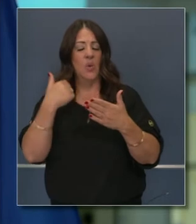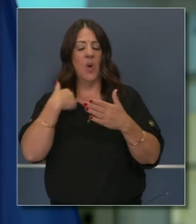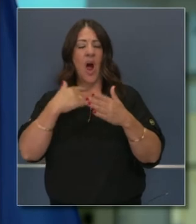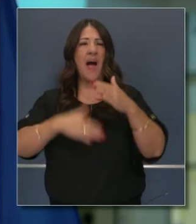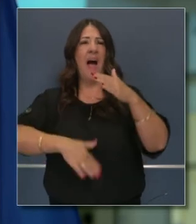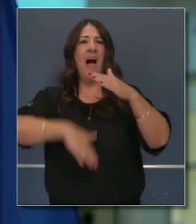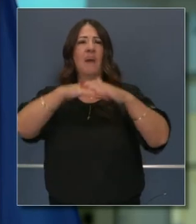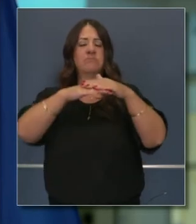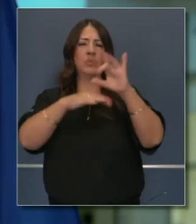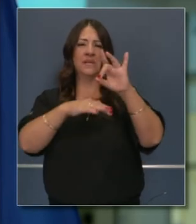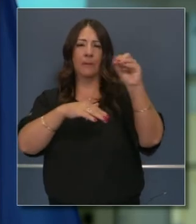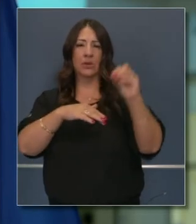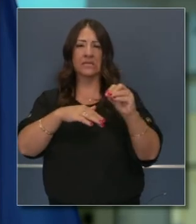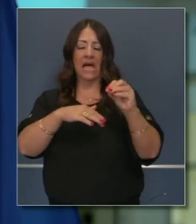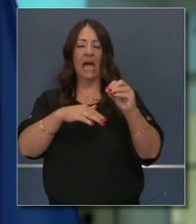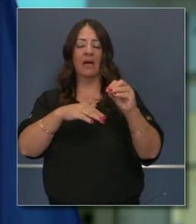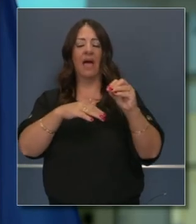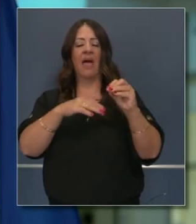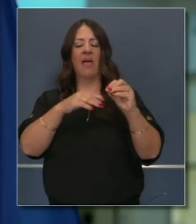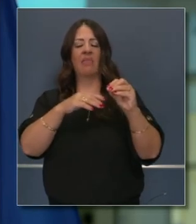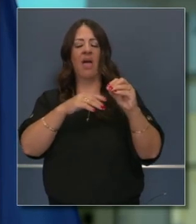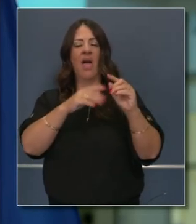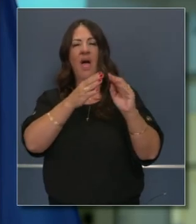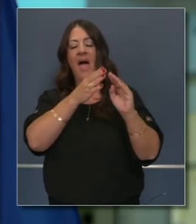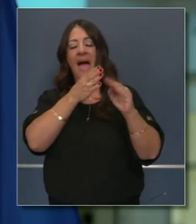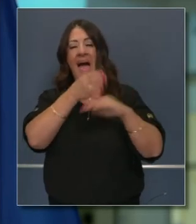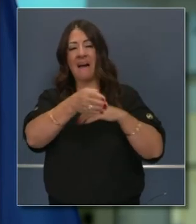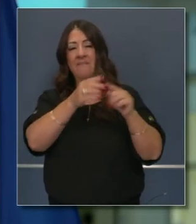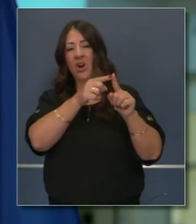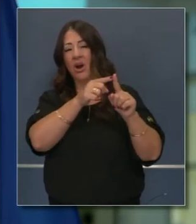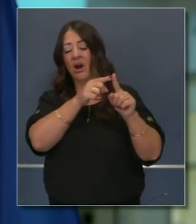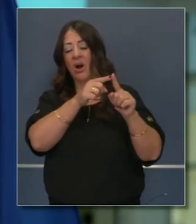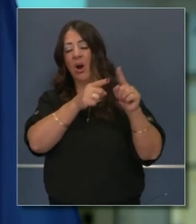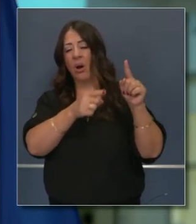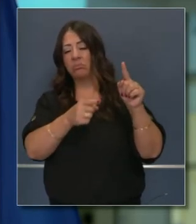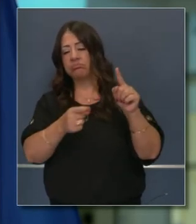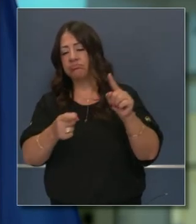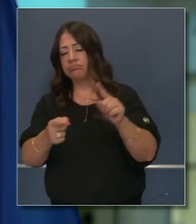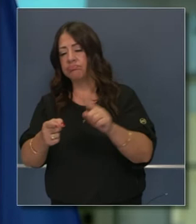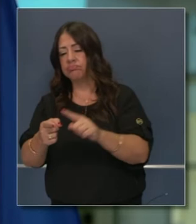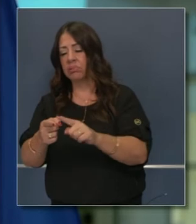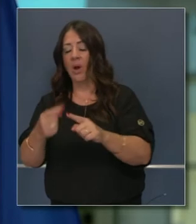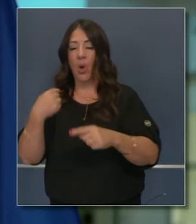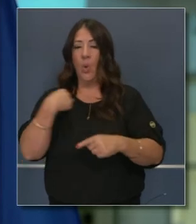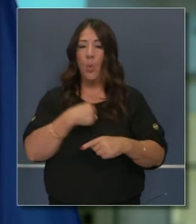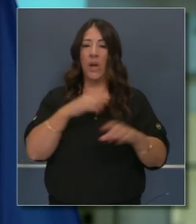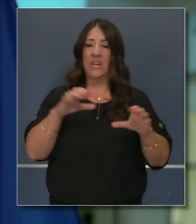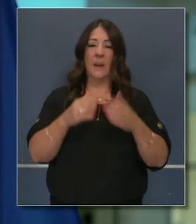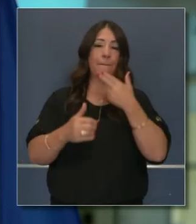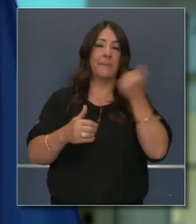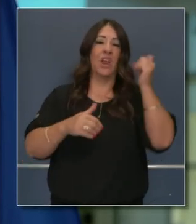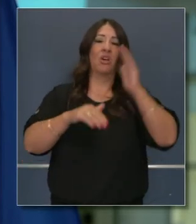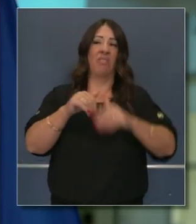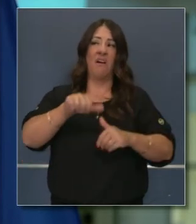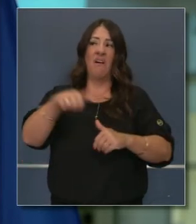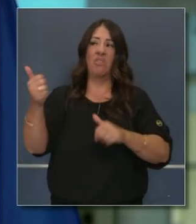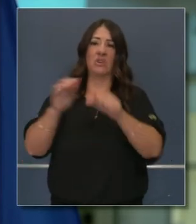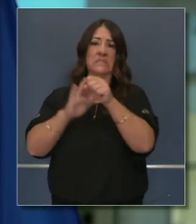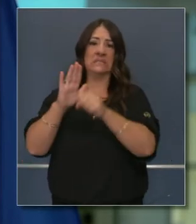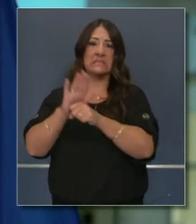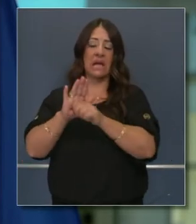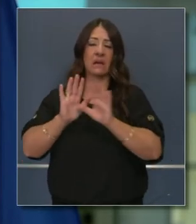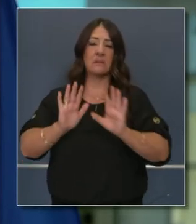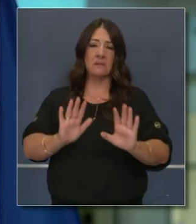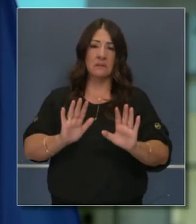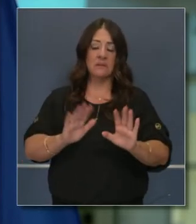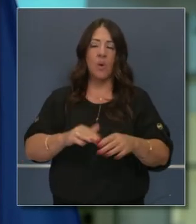California ha sido superada en rendimiento, no tanto en rendimiento, sino que nos ha ido mejor que otros